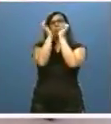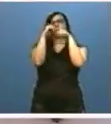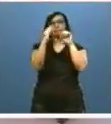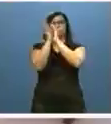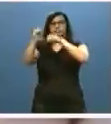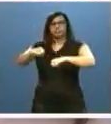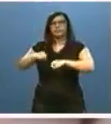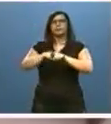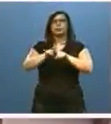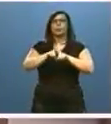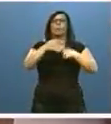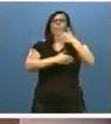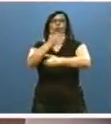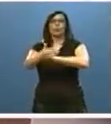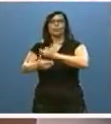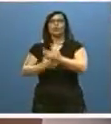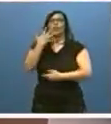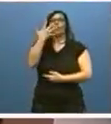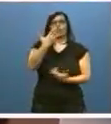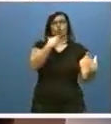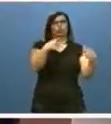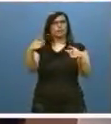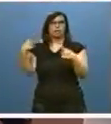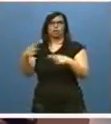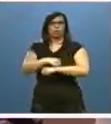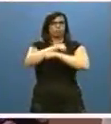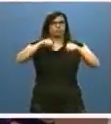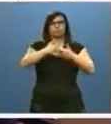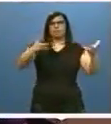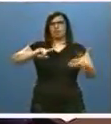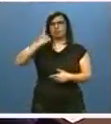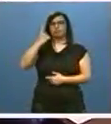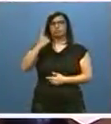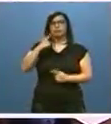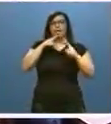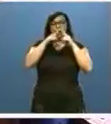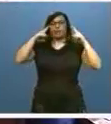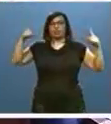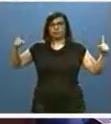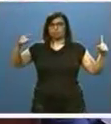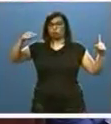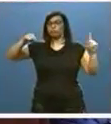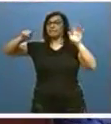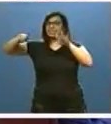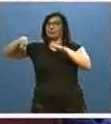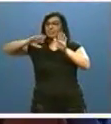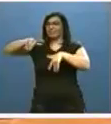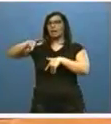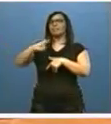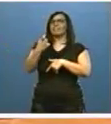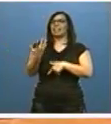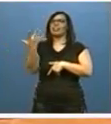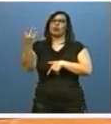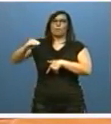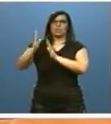mapas de procesos de los cinco sectores de mayor implantación. En el segundo semestre de 2016 aprobaremos los cinco siguientes.